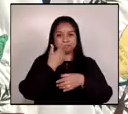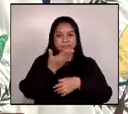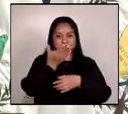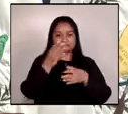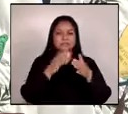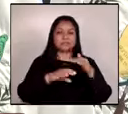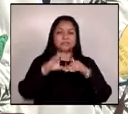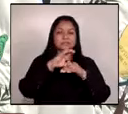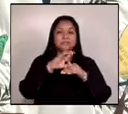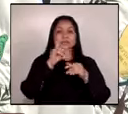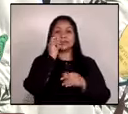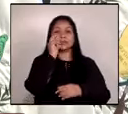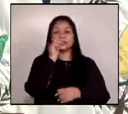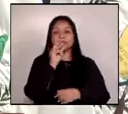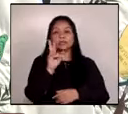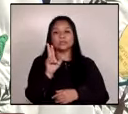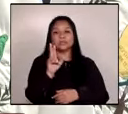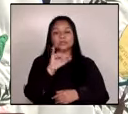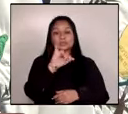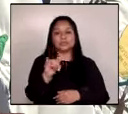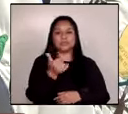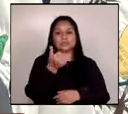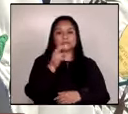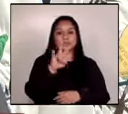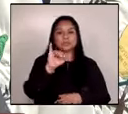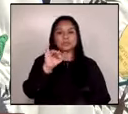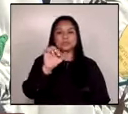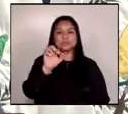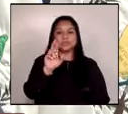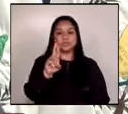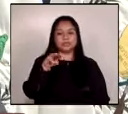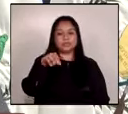El señor Javier Montenegro. Montenegro.